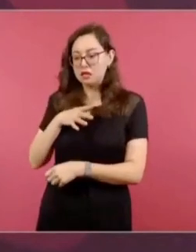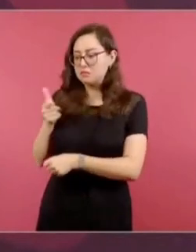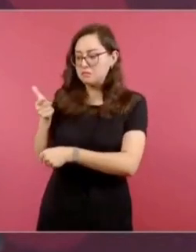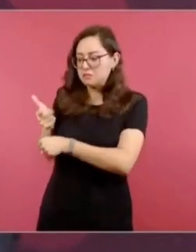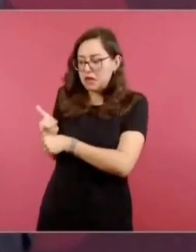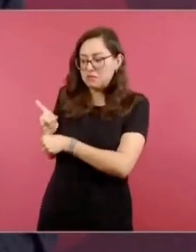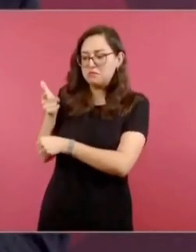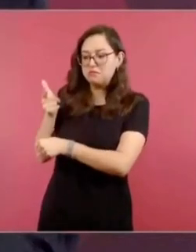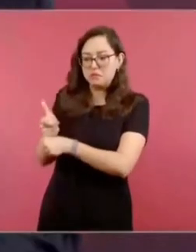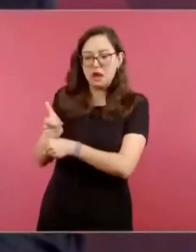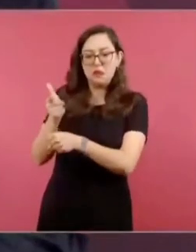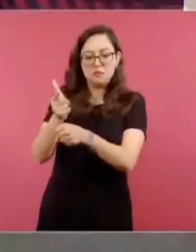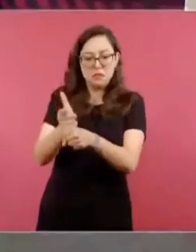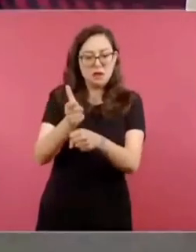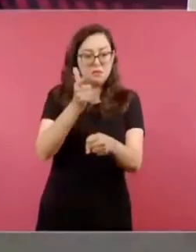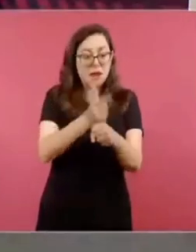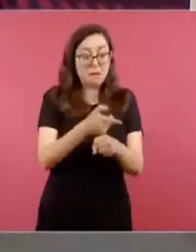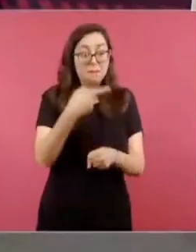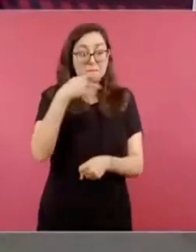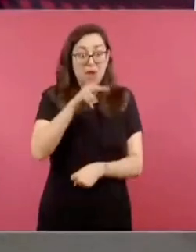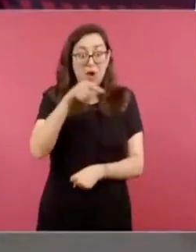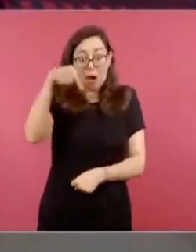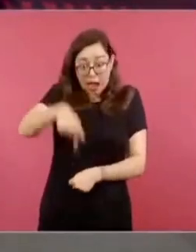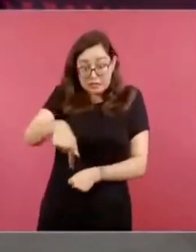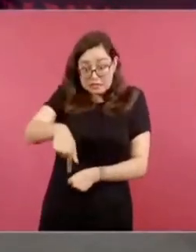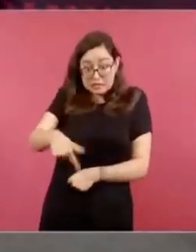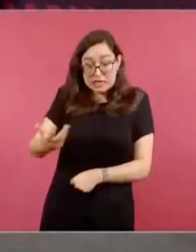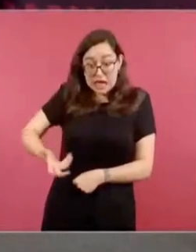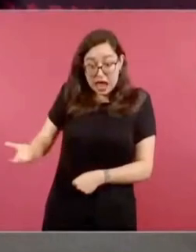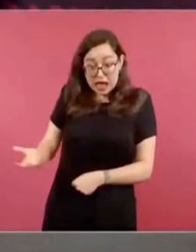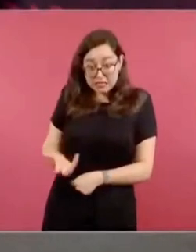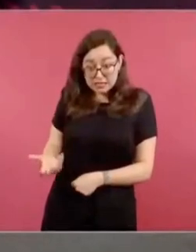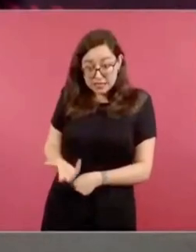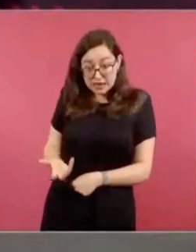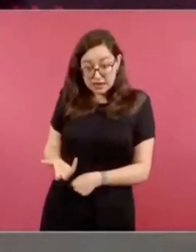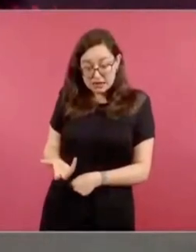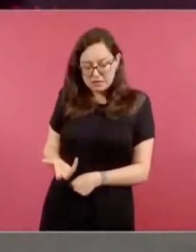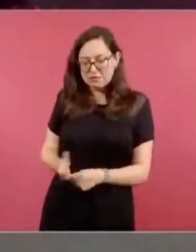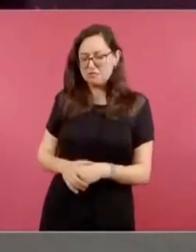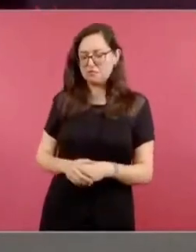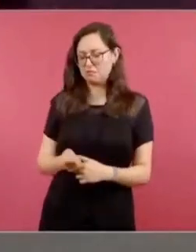elaborado en México, pero sí